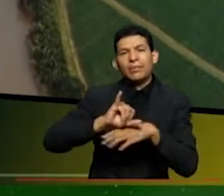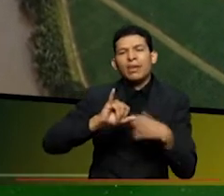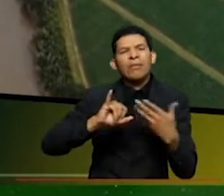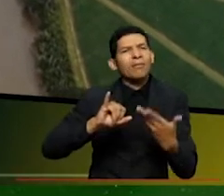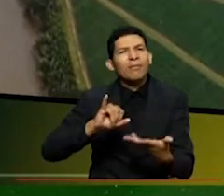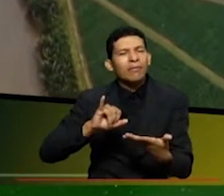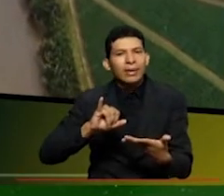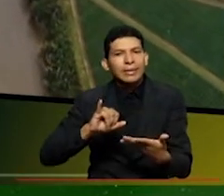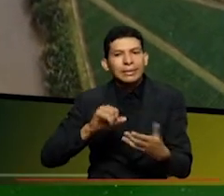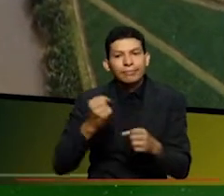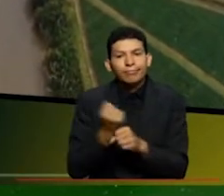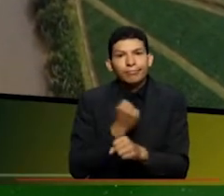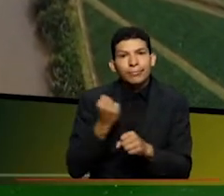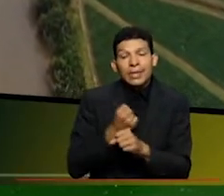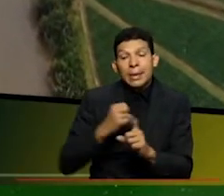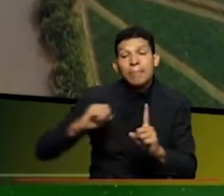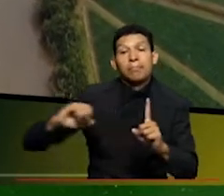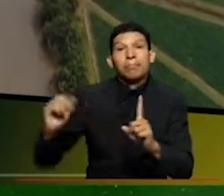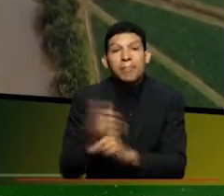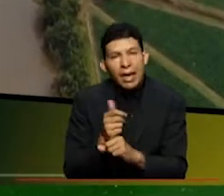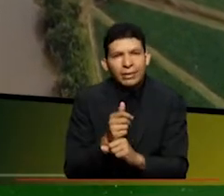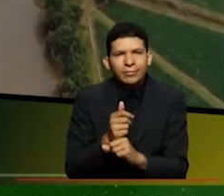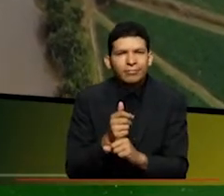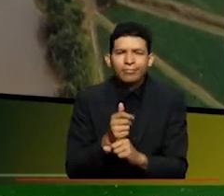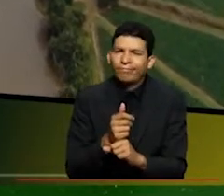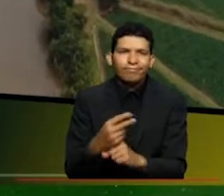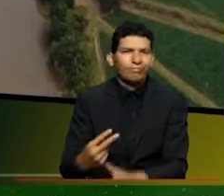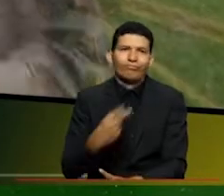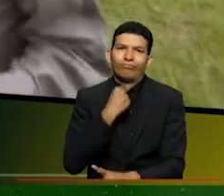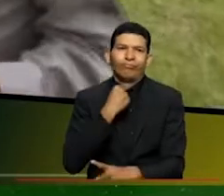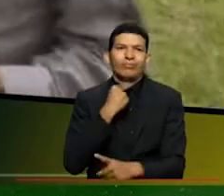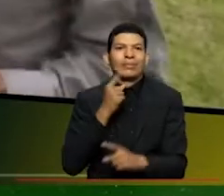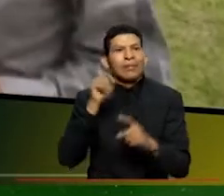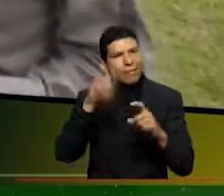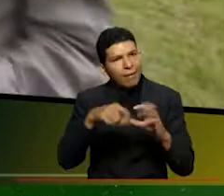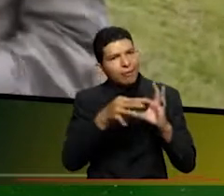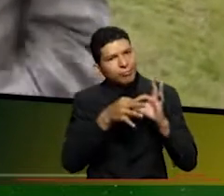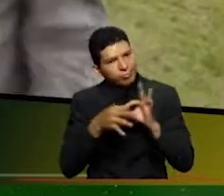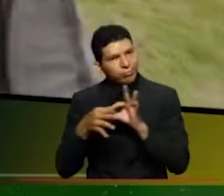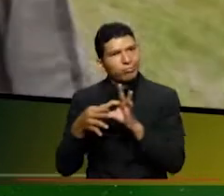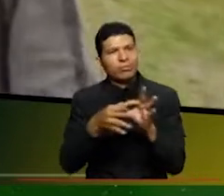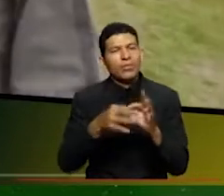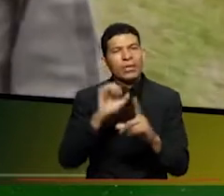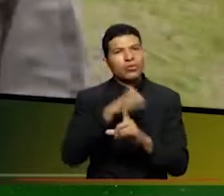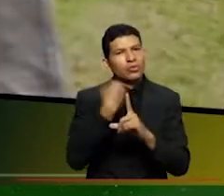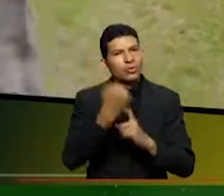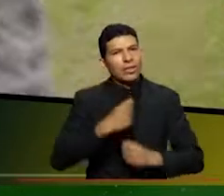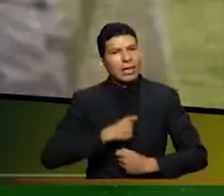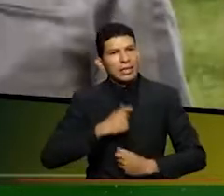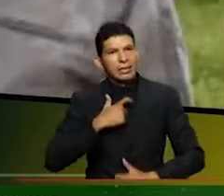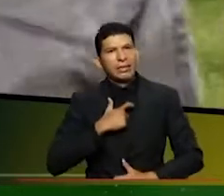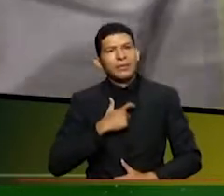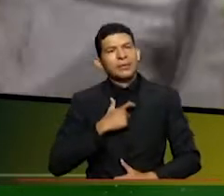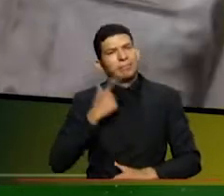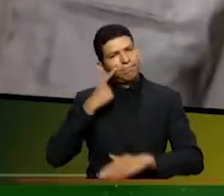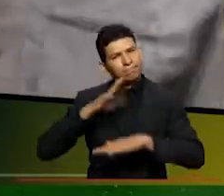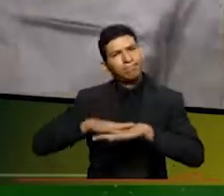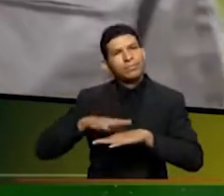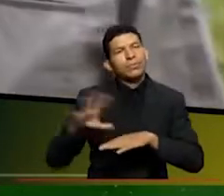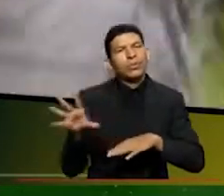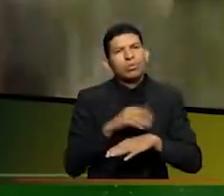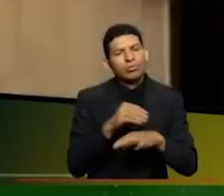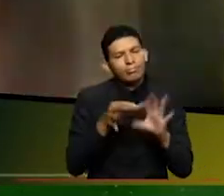muy lejano de poderlo alcanzar resultados si no estamos unidos con la ciudadanía con la sociedad civil y ese es el llamado a todos